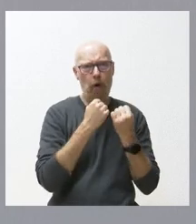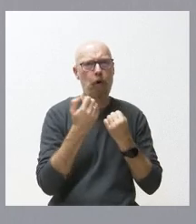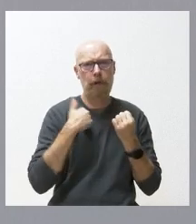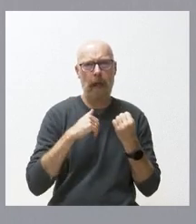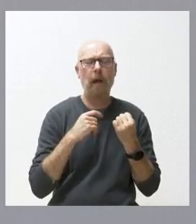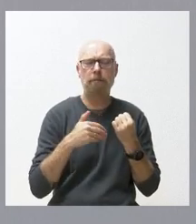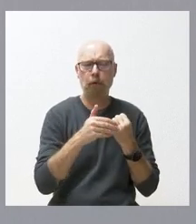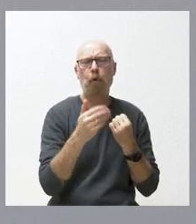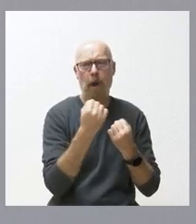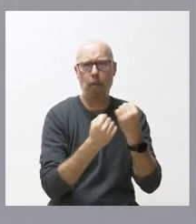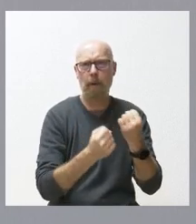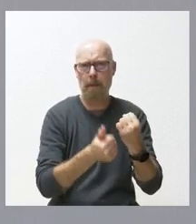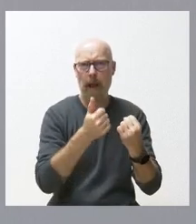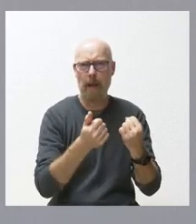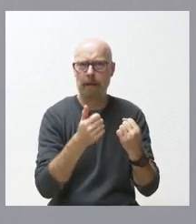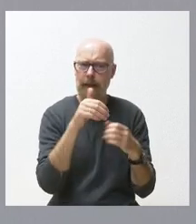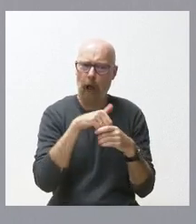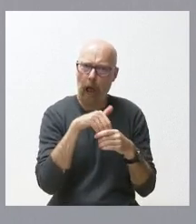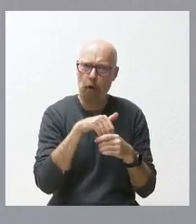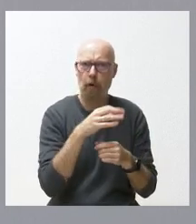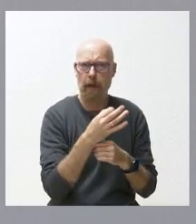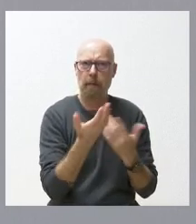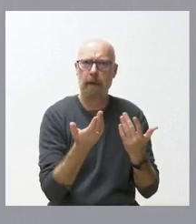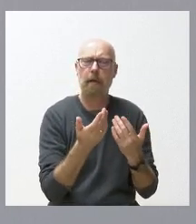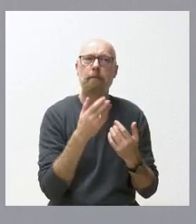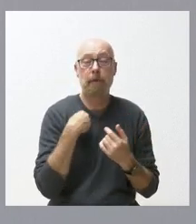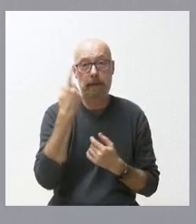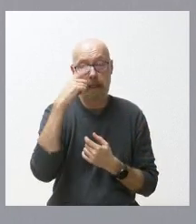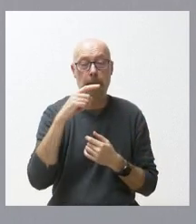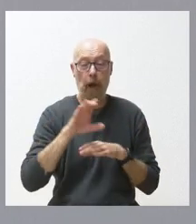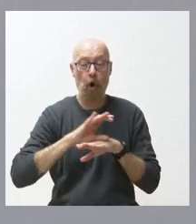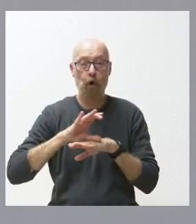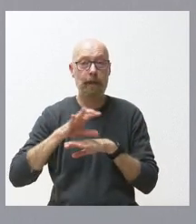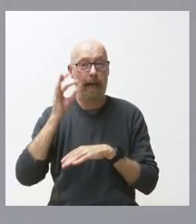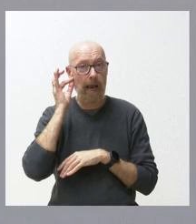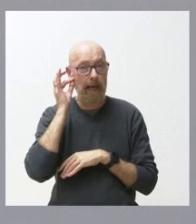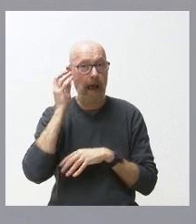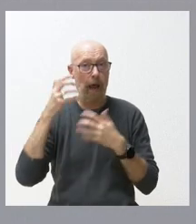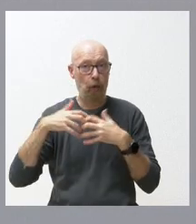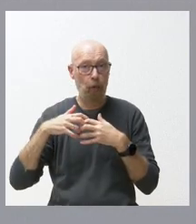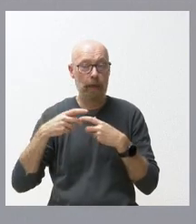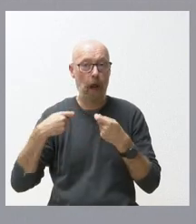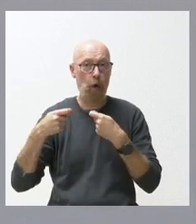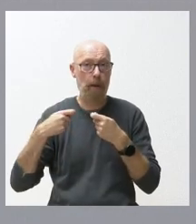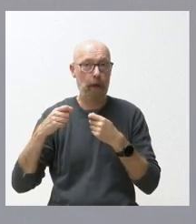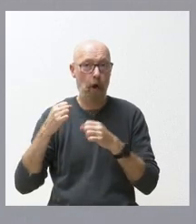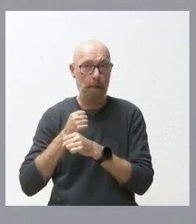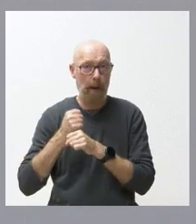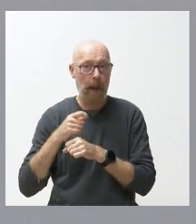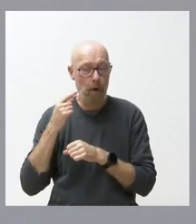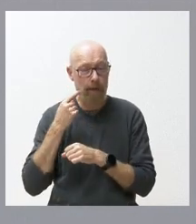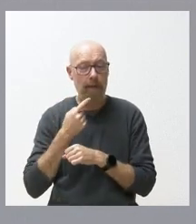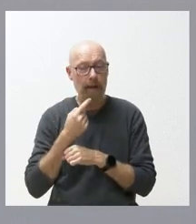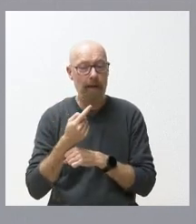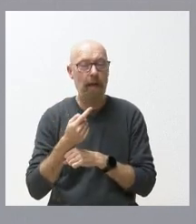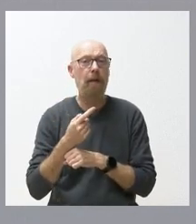es idea del SERLA y ahí la consejera de industria comercio y empleo también lo ha planteado avanzar en